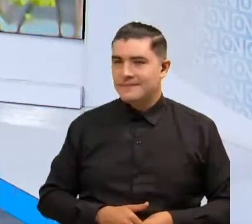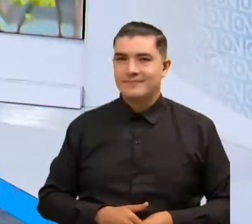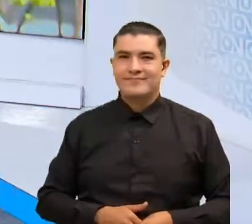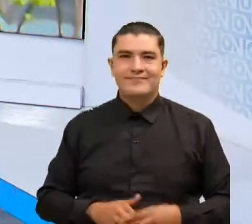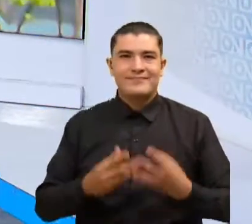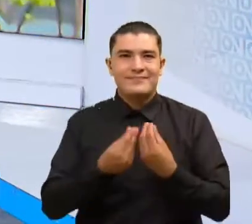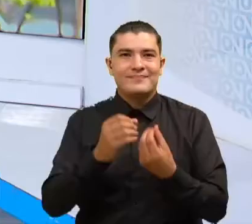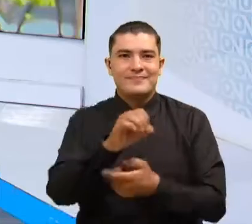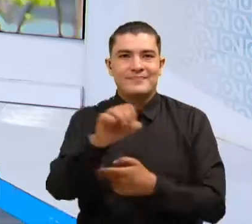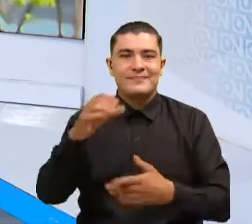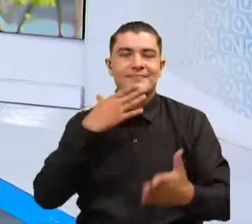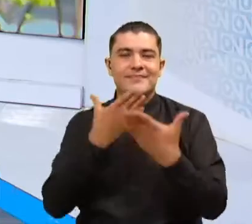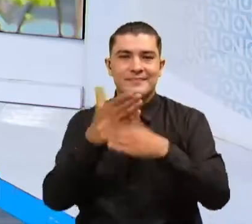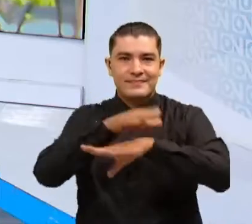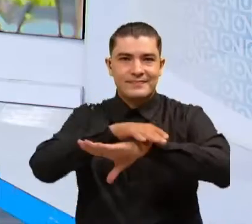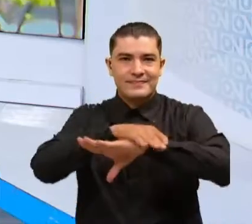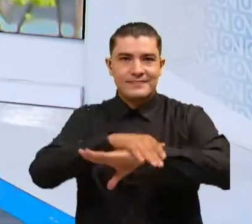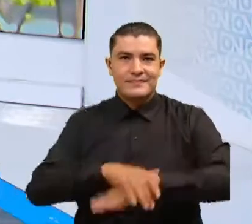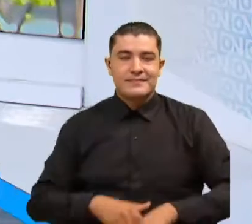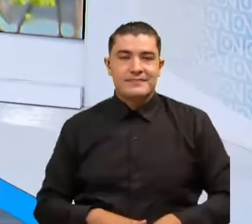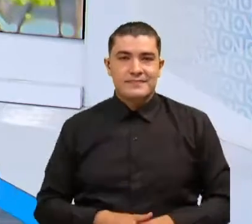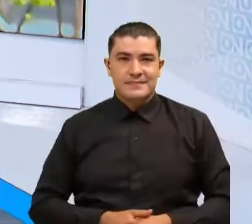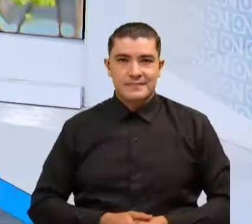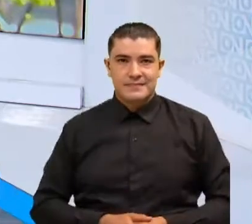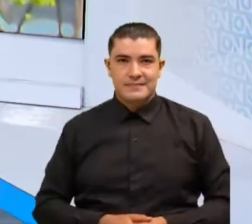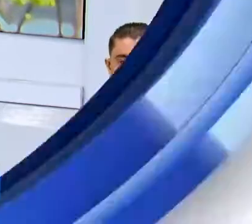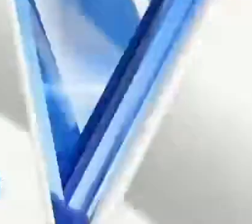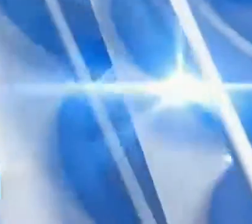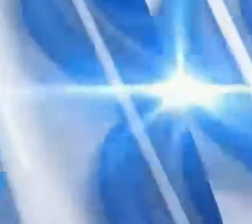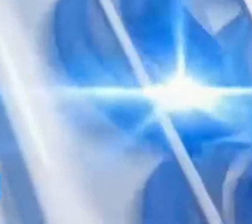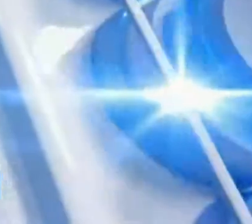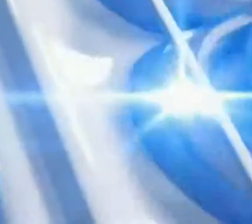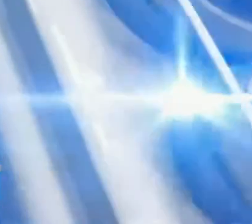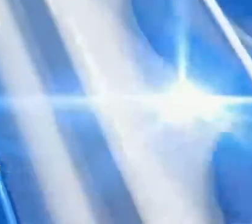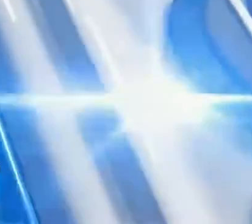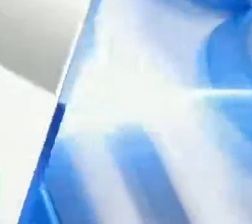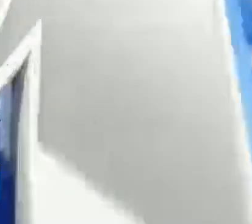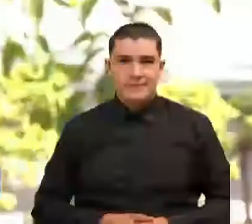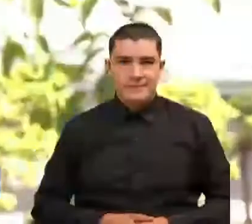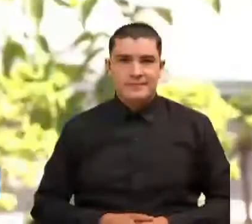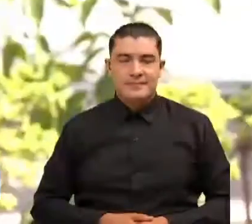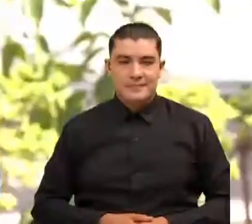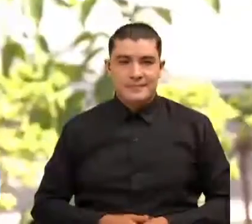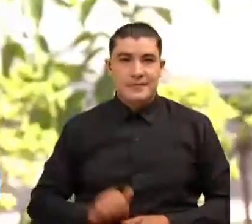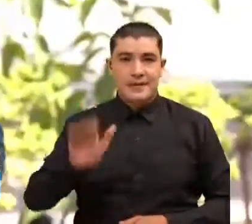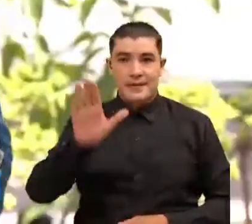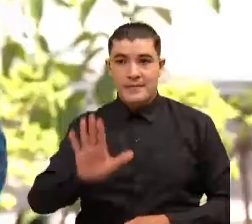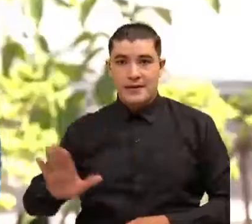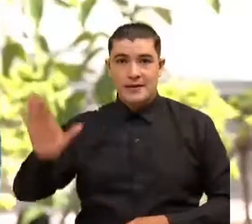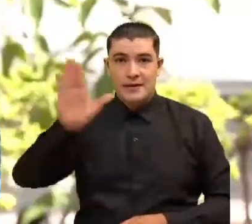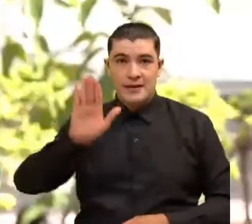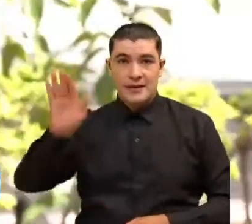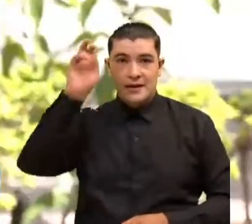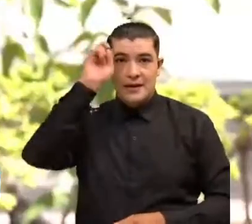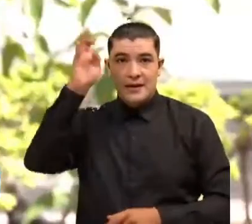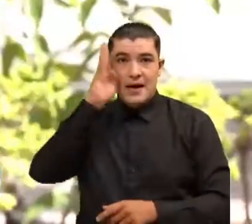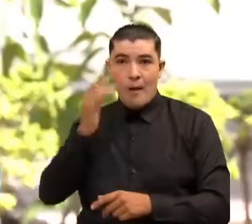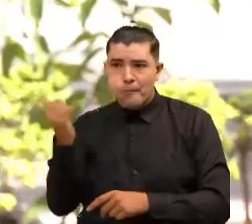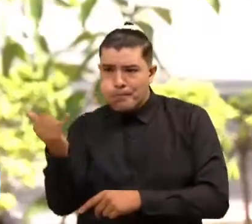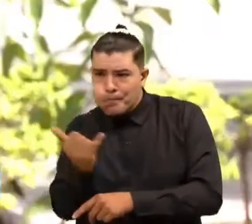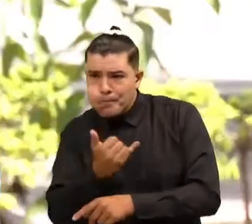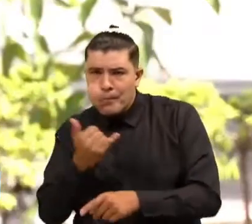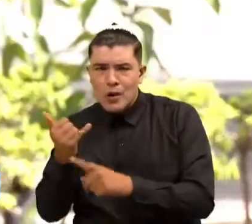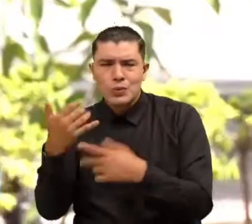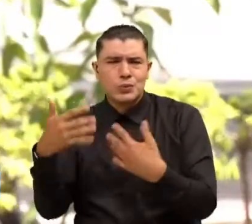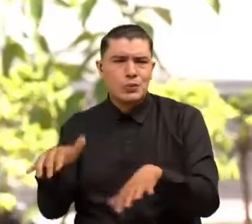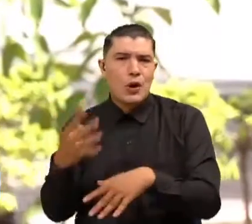Compañeros y televidentes, muy buenas tardes. Así es, y es que en todas las zonas del norte de Santander ya se han logrado sustituir más